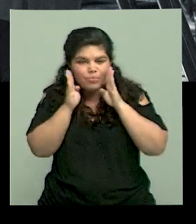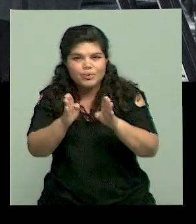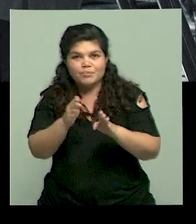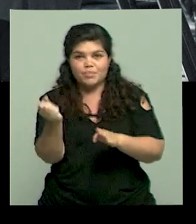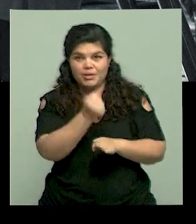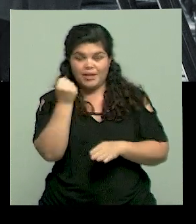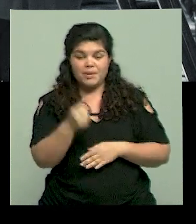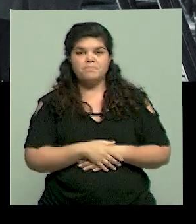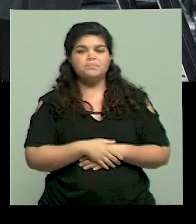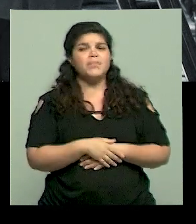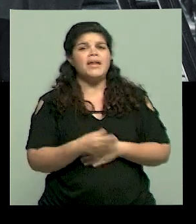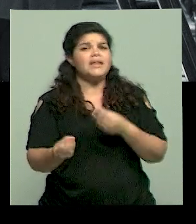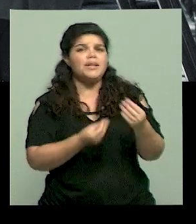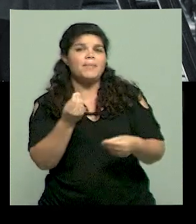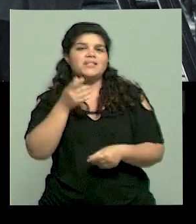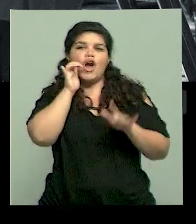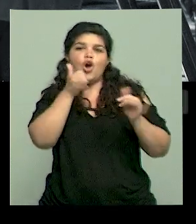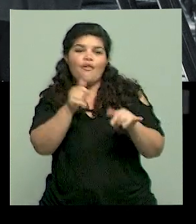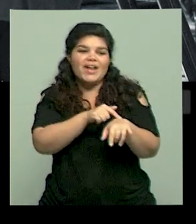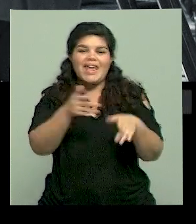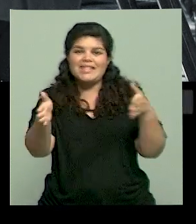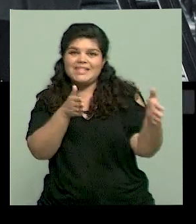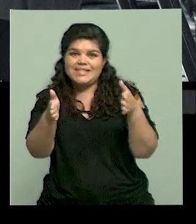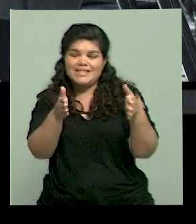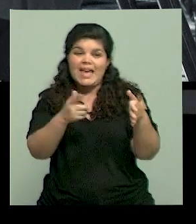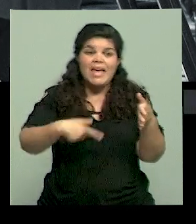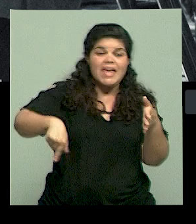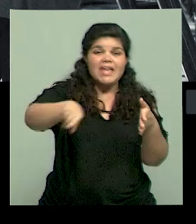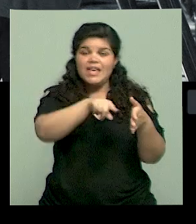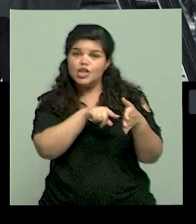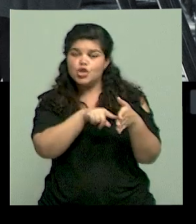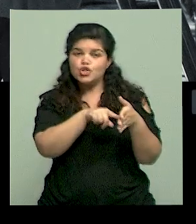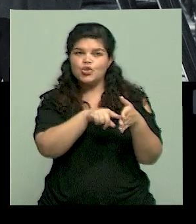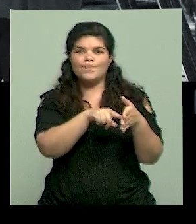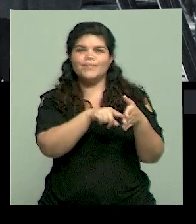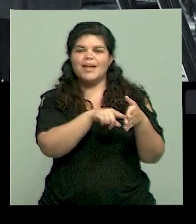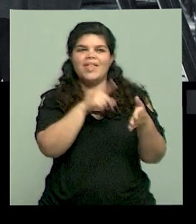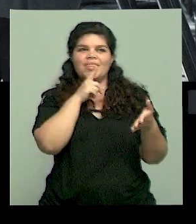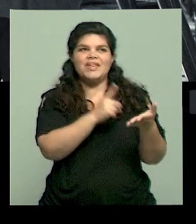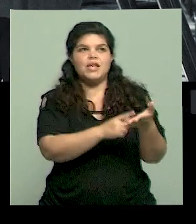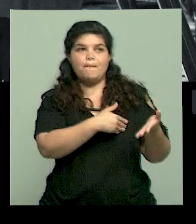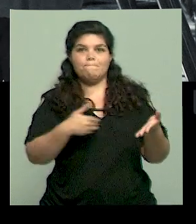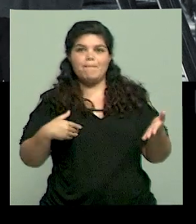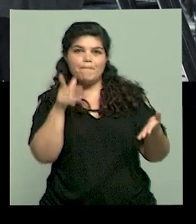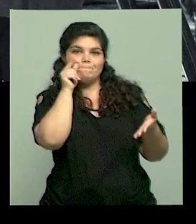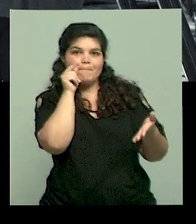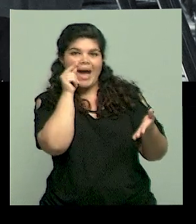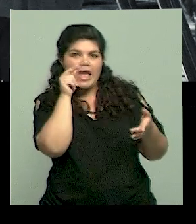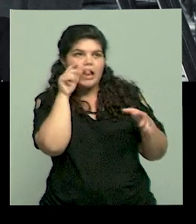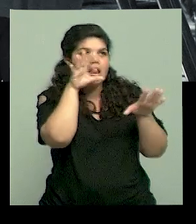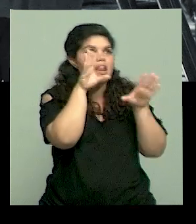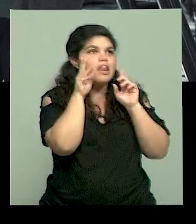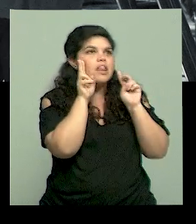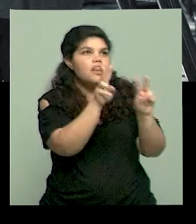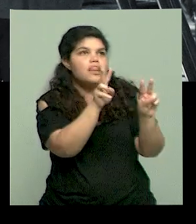adolescencia porque se despegan por costumbre, porque eligen como modelo otra persona o lo que sea y